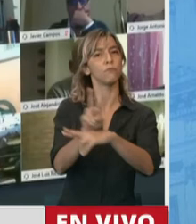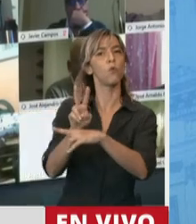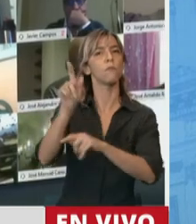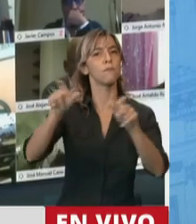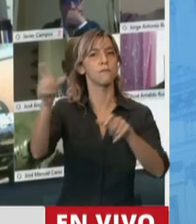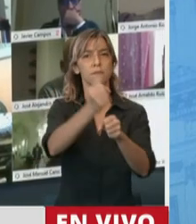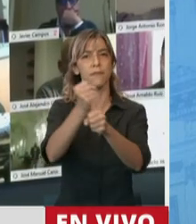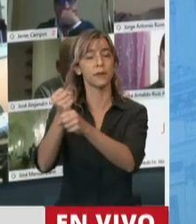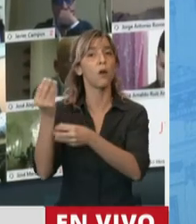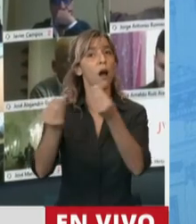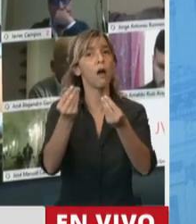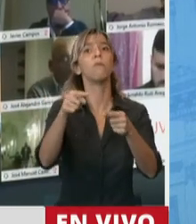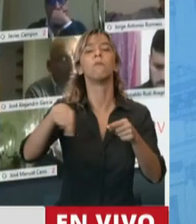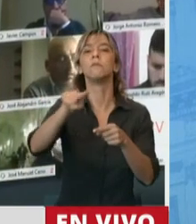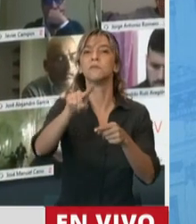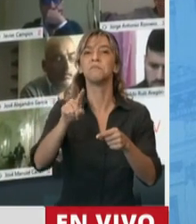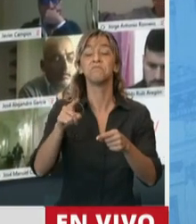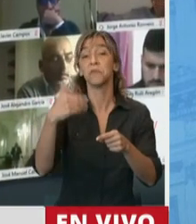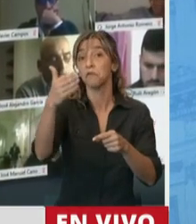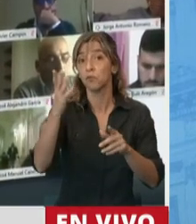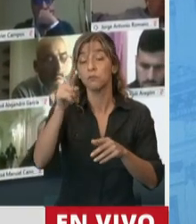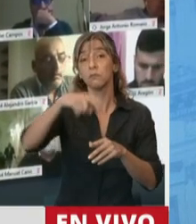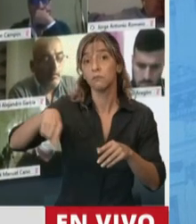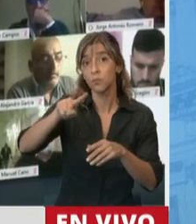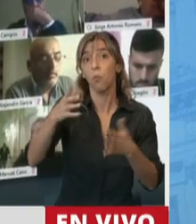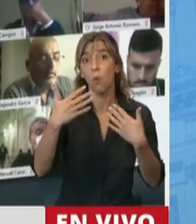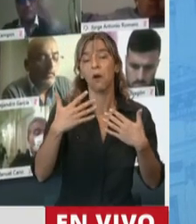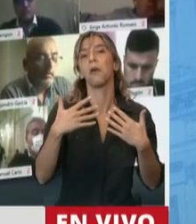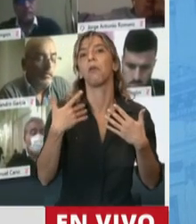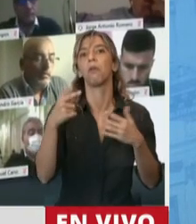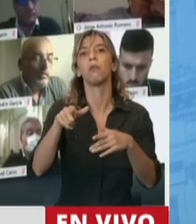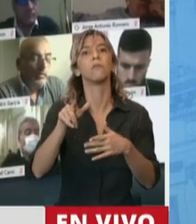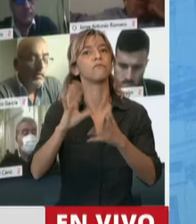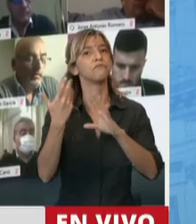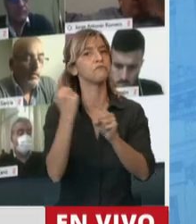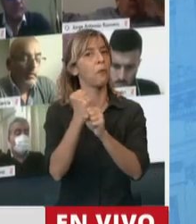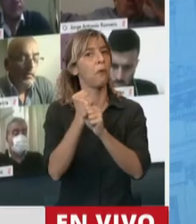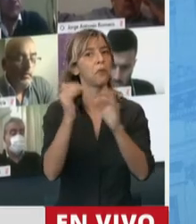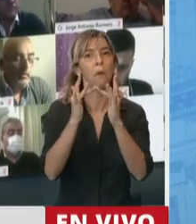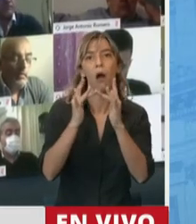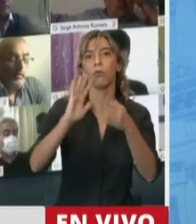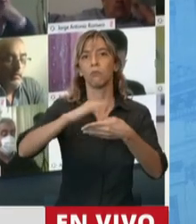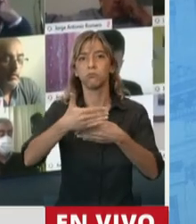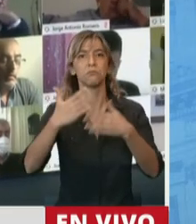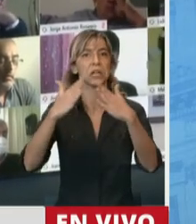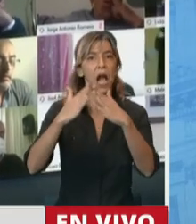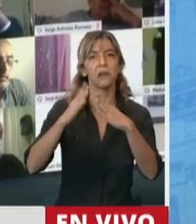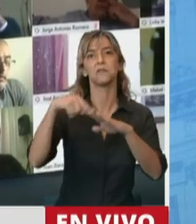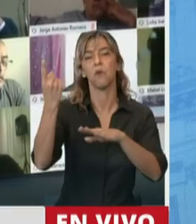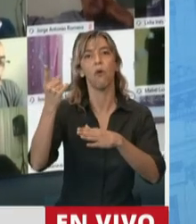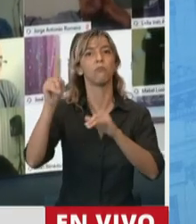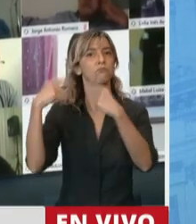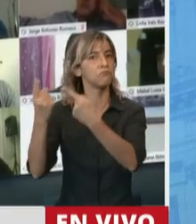realizar este tipo de modalidad, que es el teletrabajo. Sin extenderme más, quiero